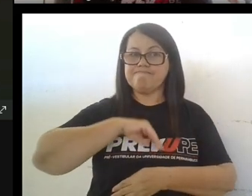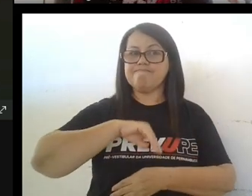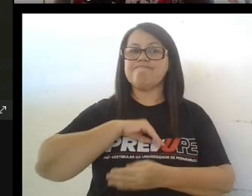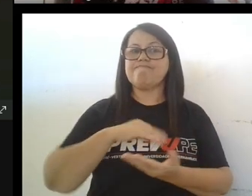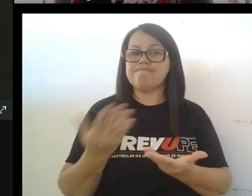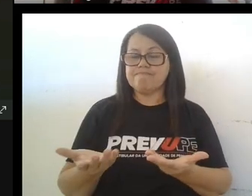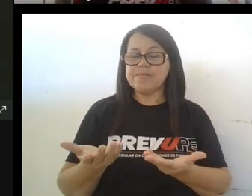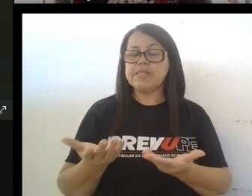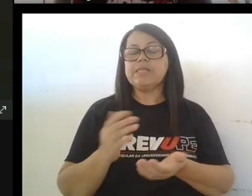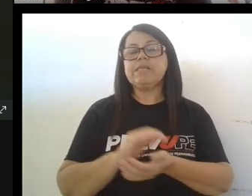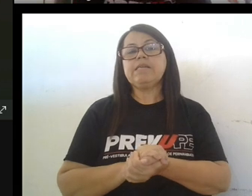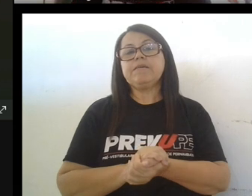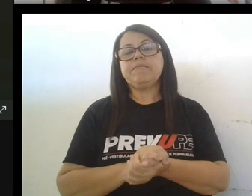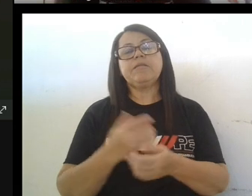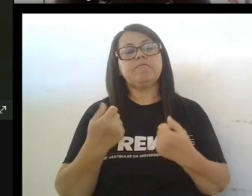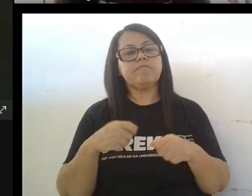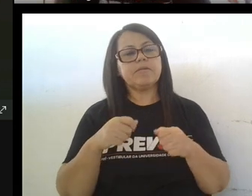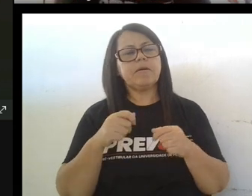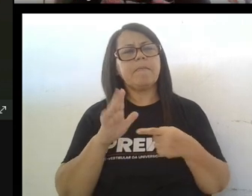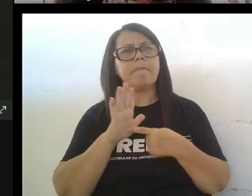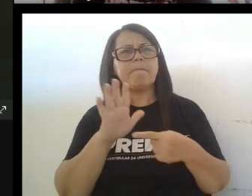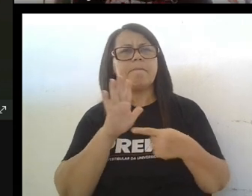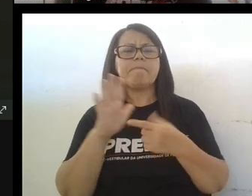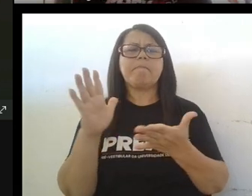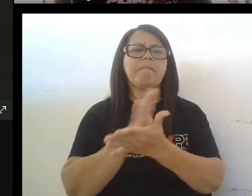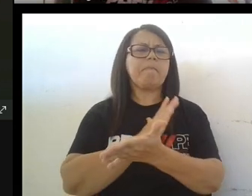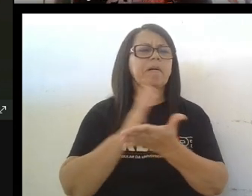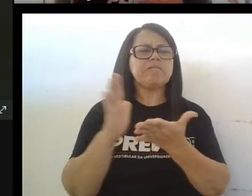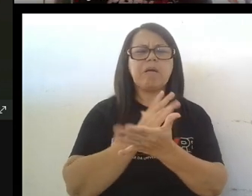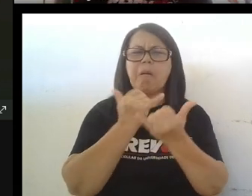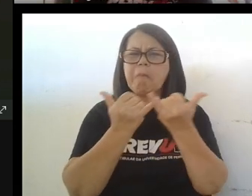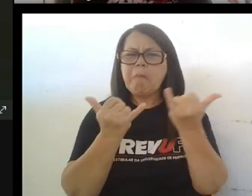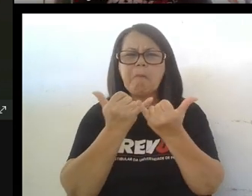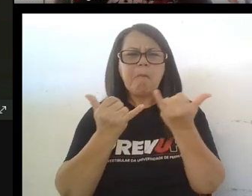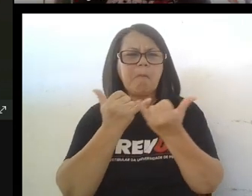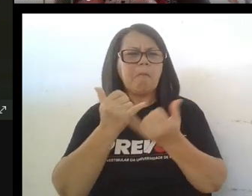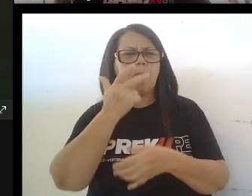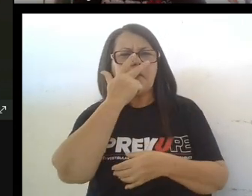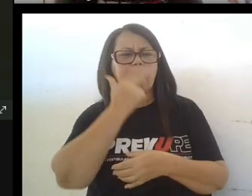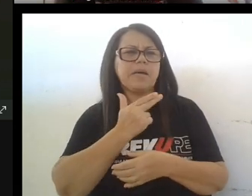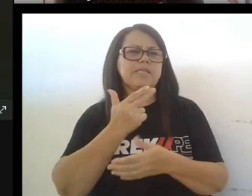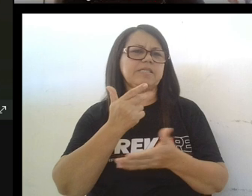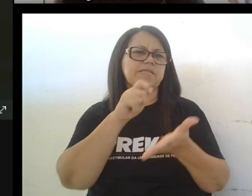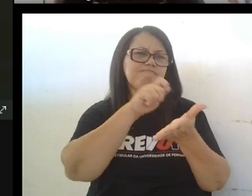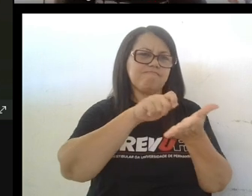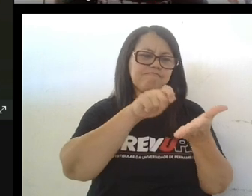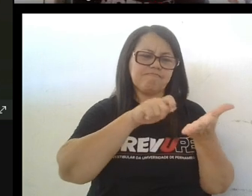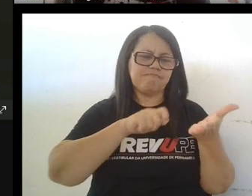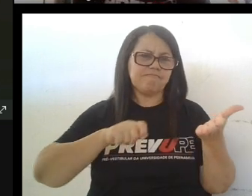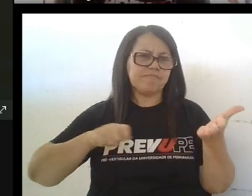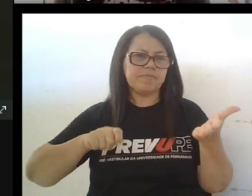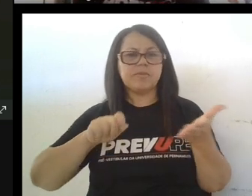a pesar de que presentan alguna semejanza alguna similitud o equivalencia